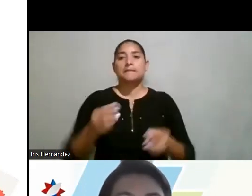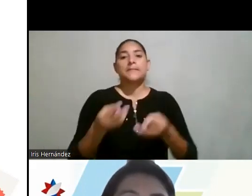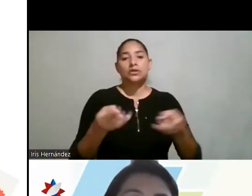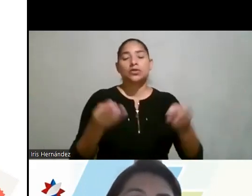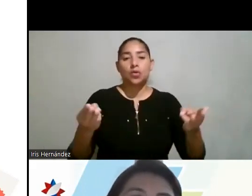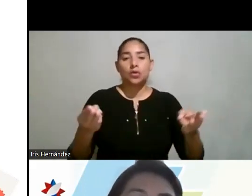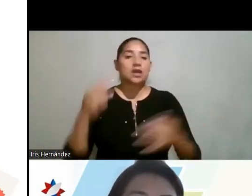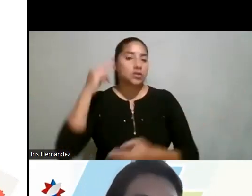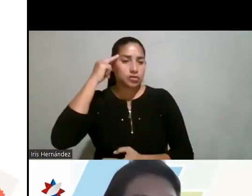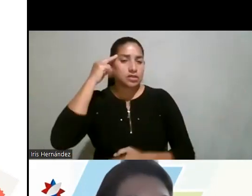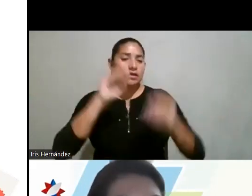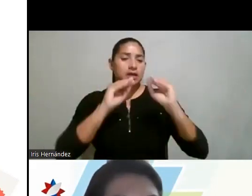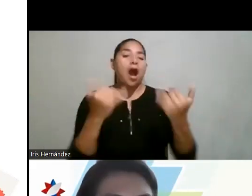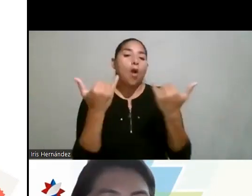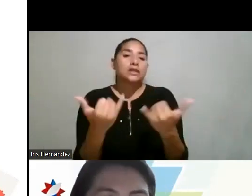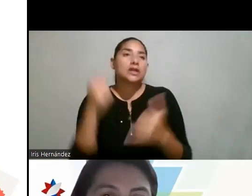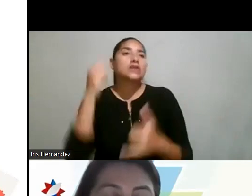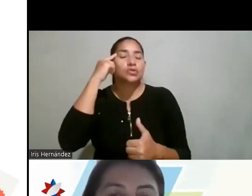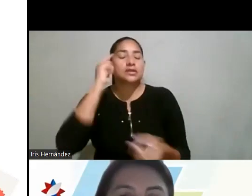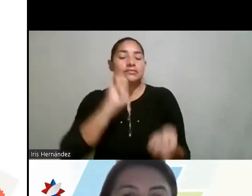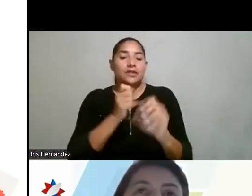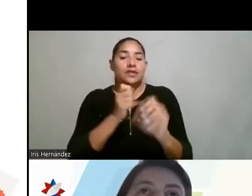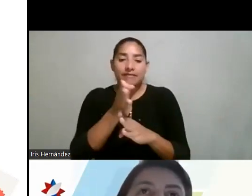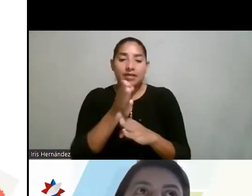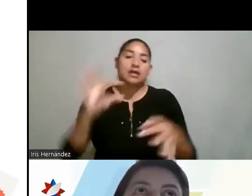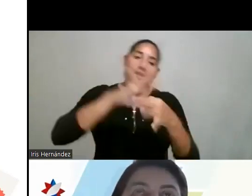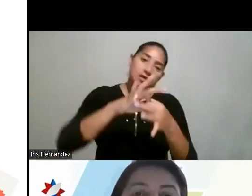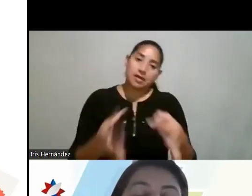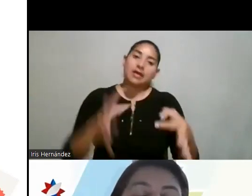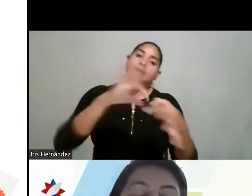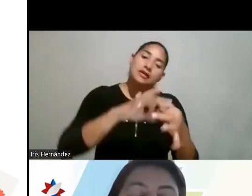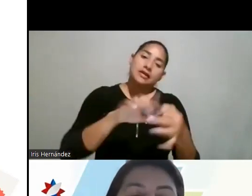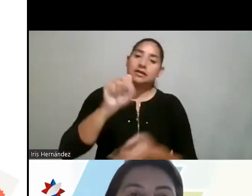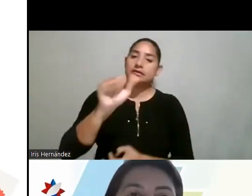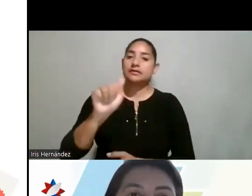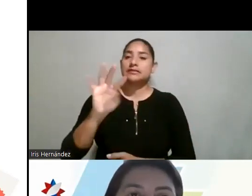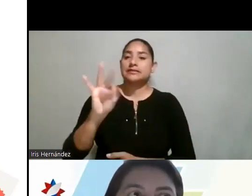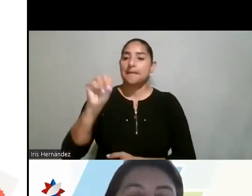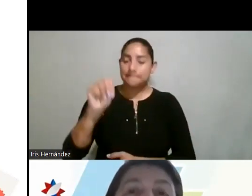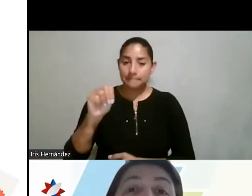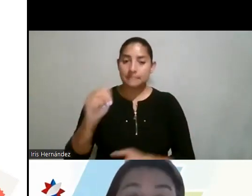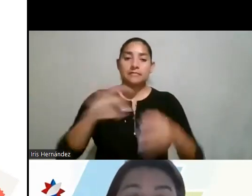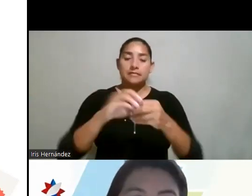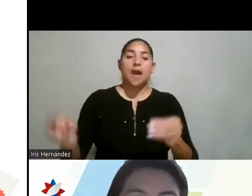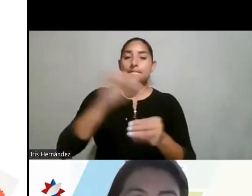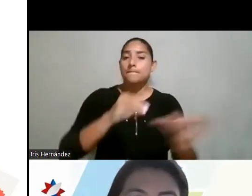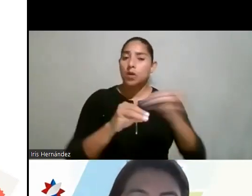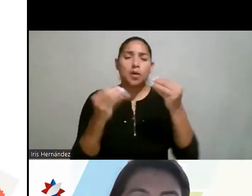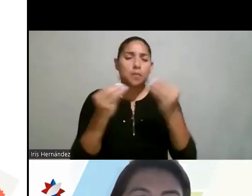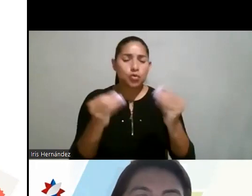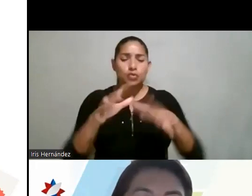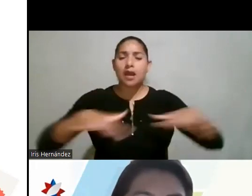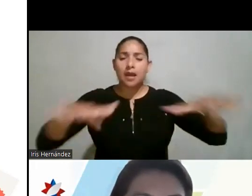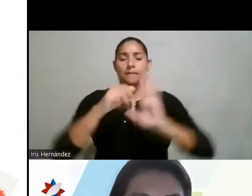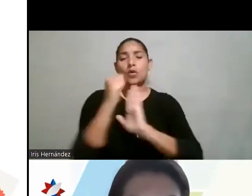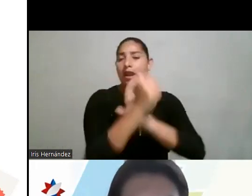aunque reconozco obviamente que ahorita estas carreras están incursionando, STEM, ¿verdad? Están aportando muchísimo también al campo del